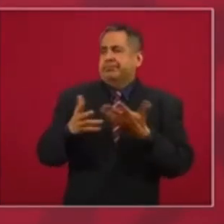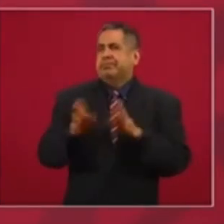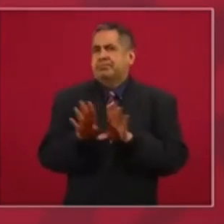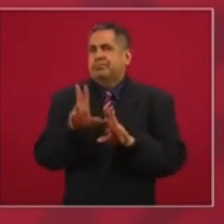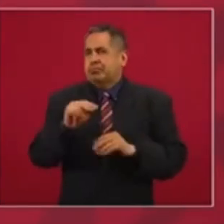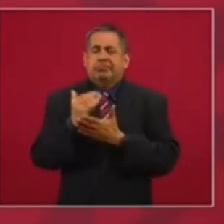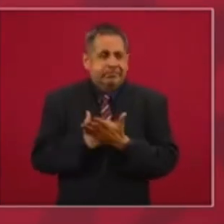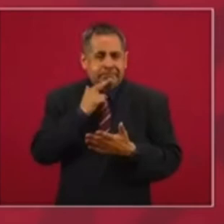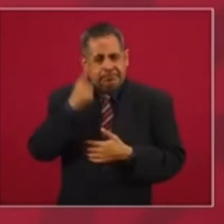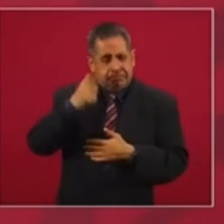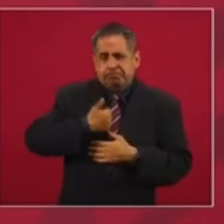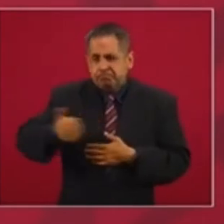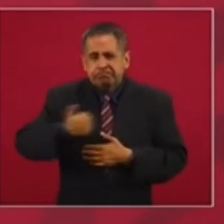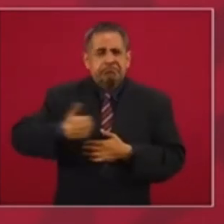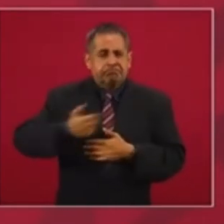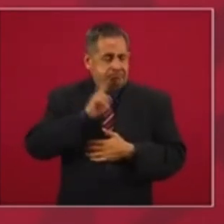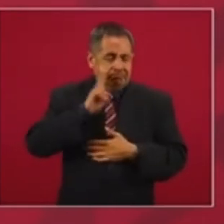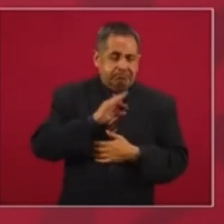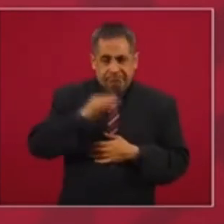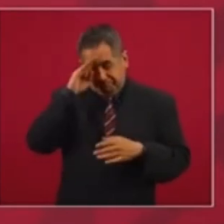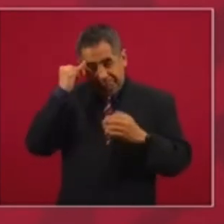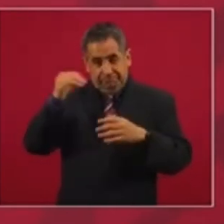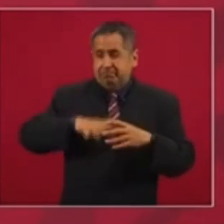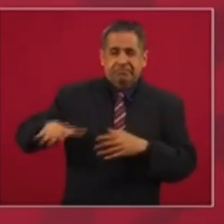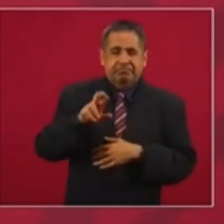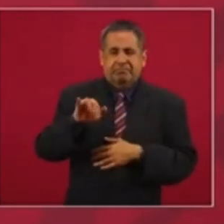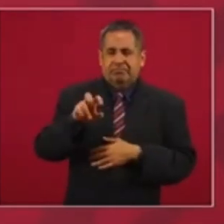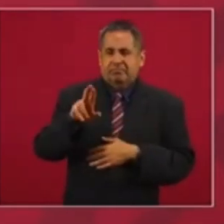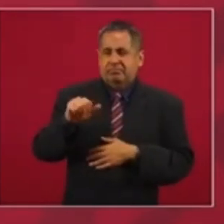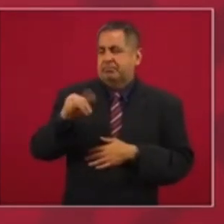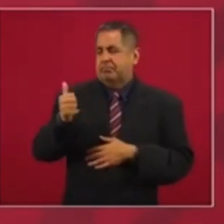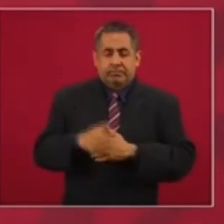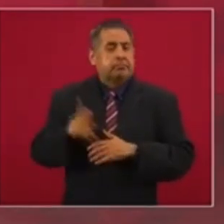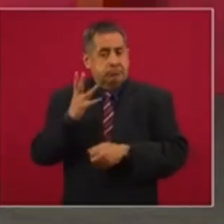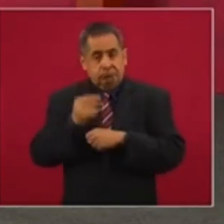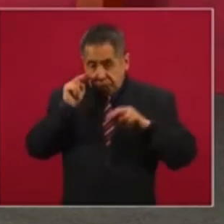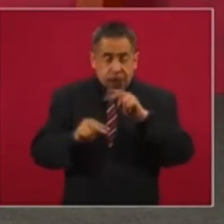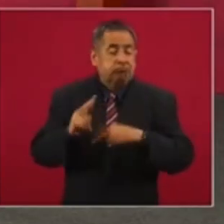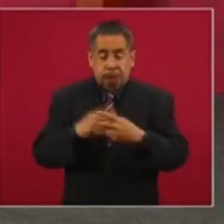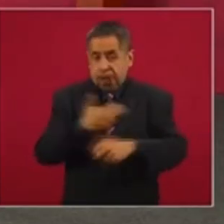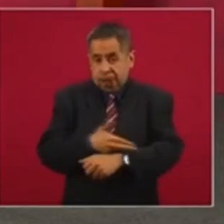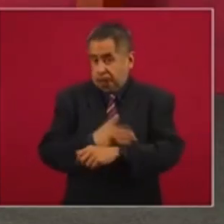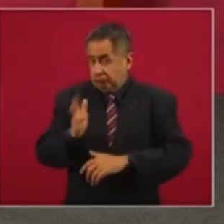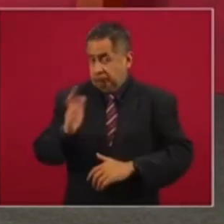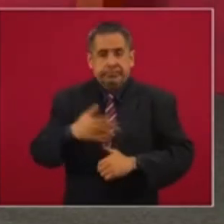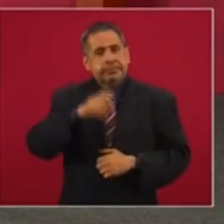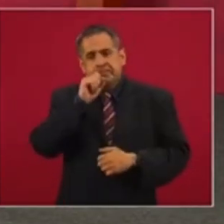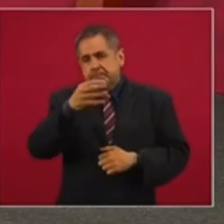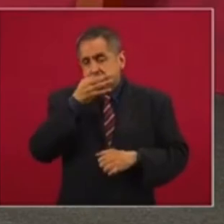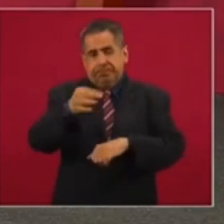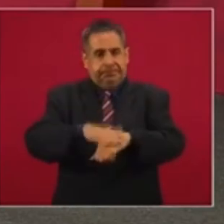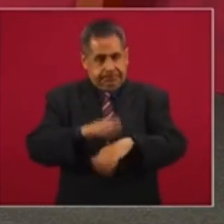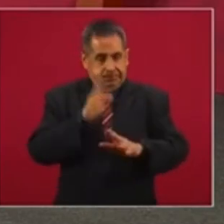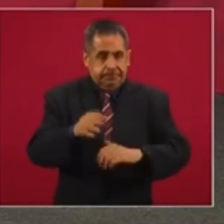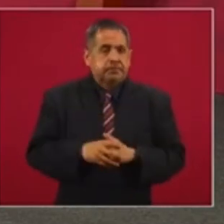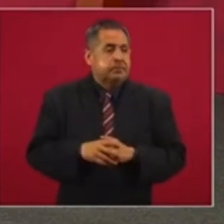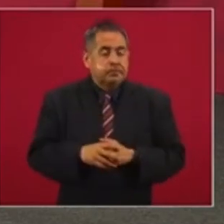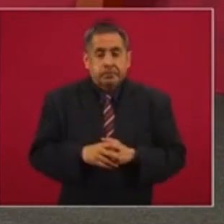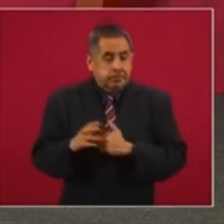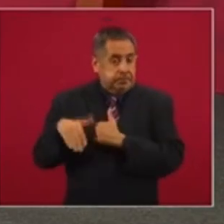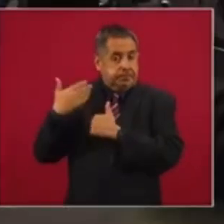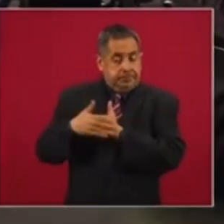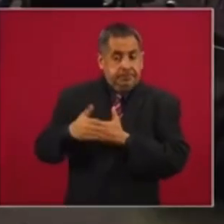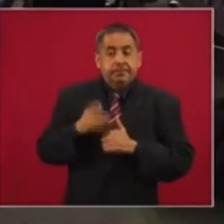se pueda circular en toda la Riviera Maya. Pero ya estamos en eso. También les adelanto que se va